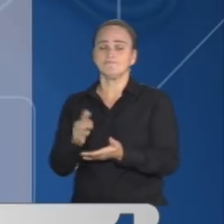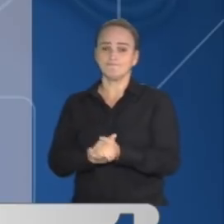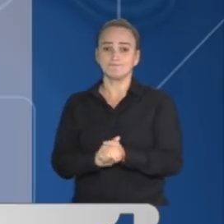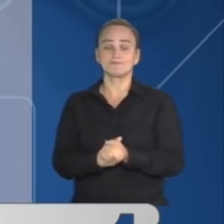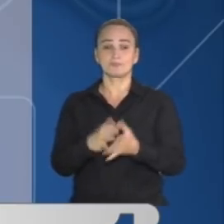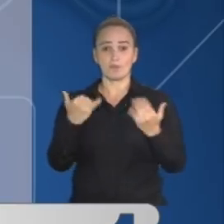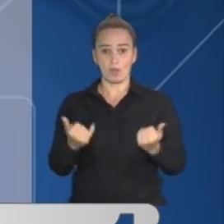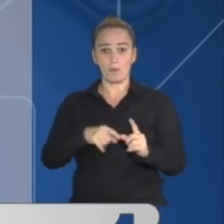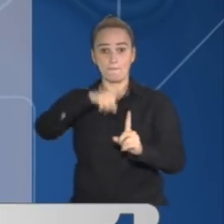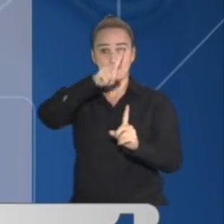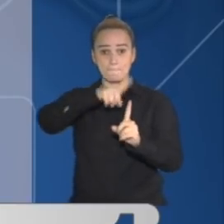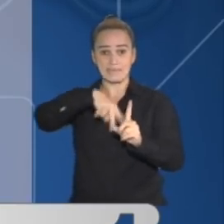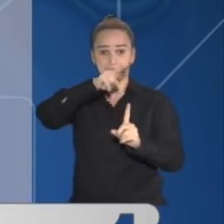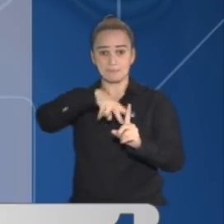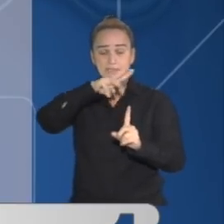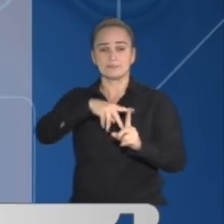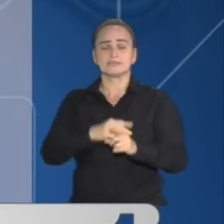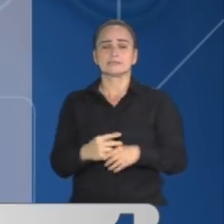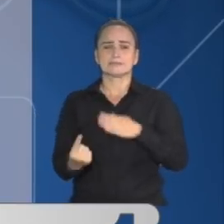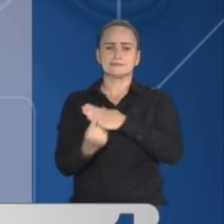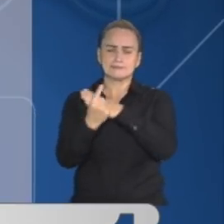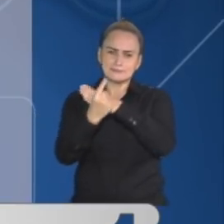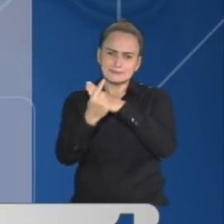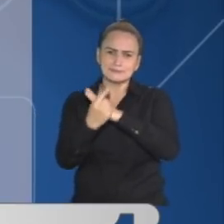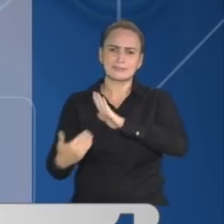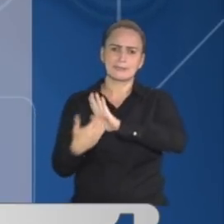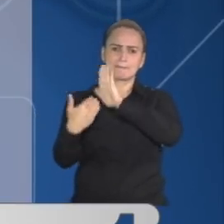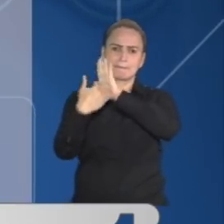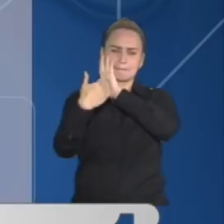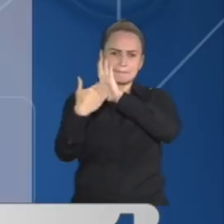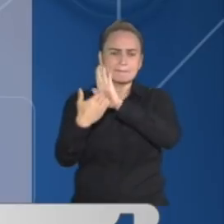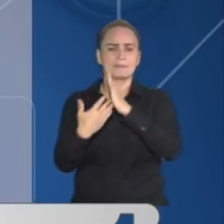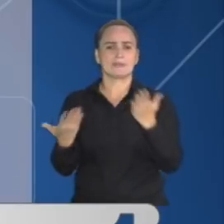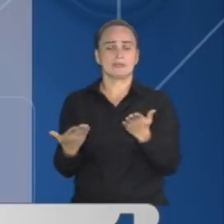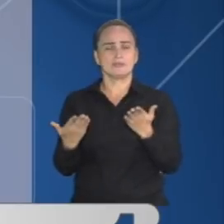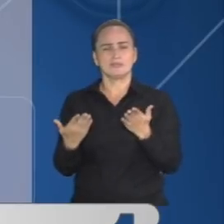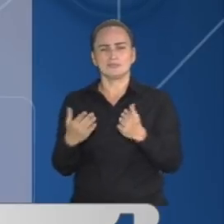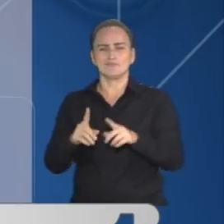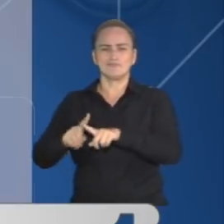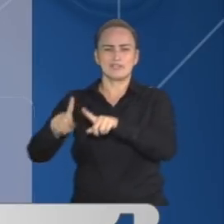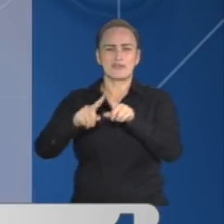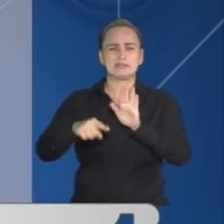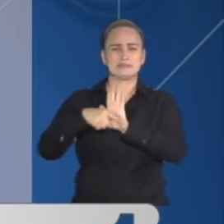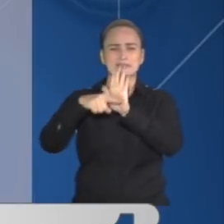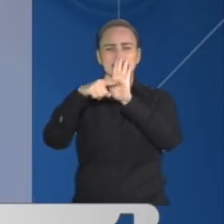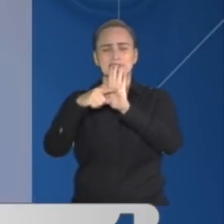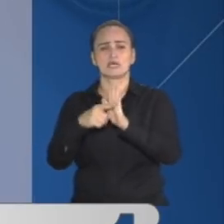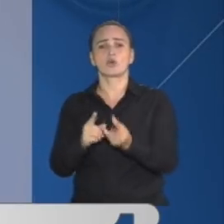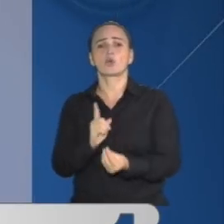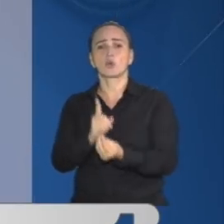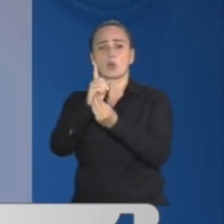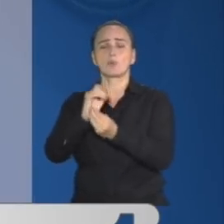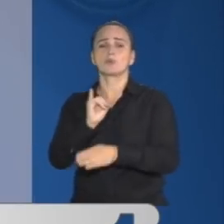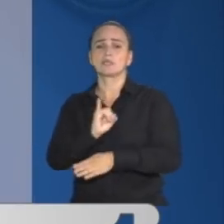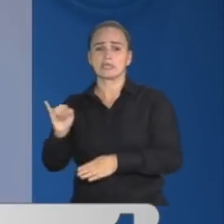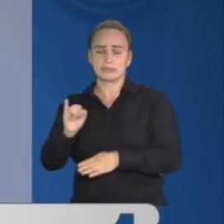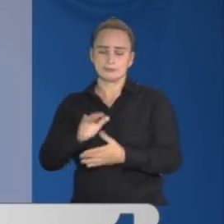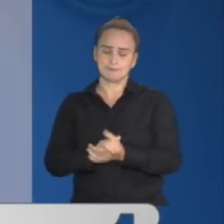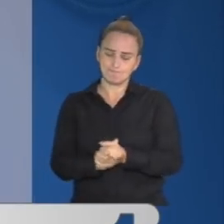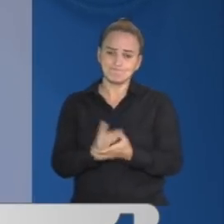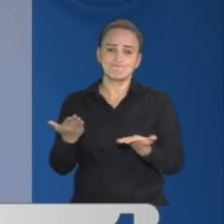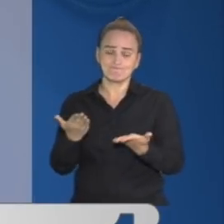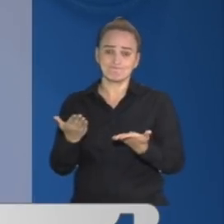En estos meses he soportado amenazas, seguimientos y todo tipo de ataques por parte de la izquierda radical colombiana,